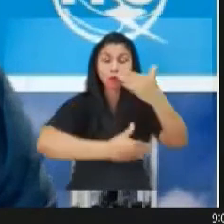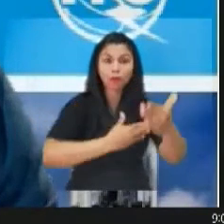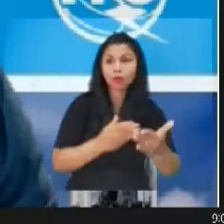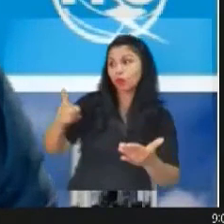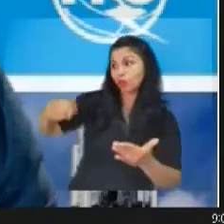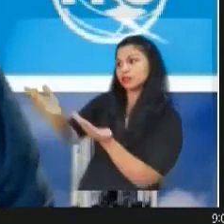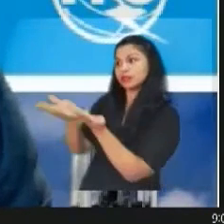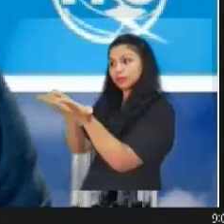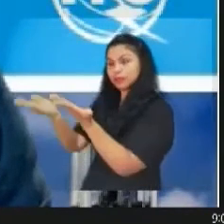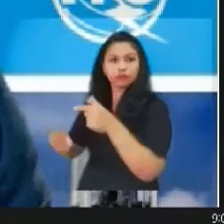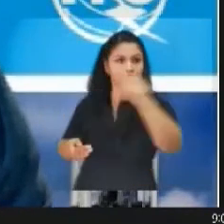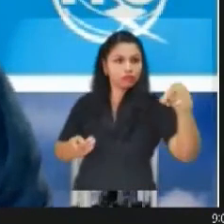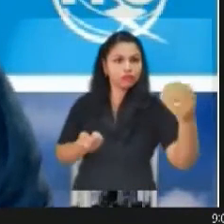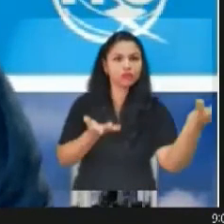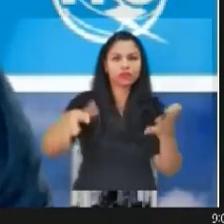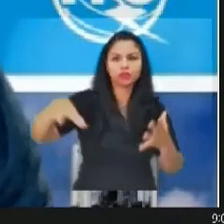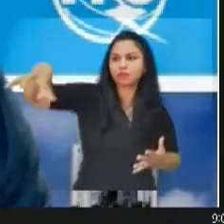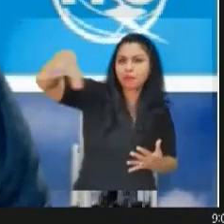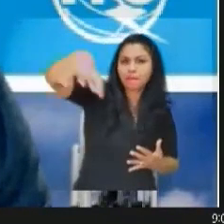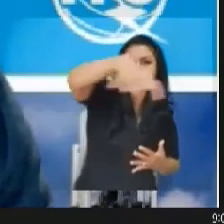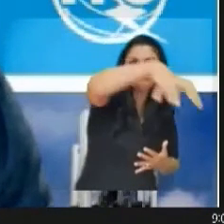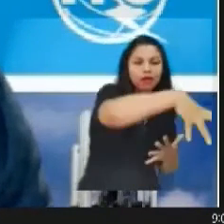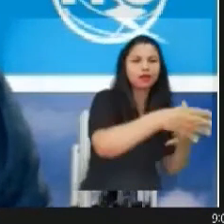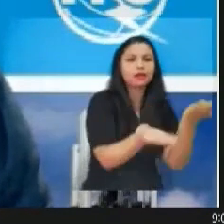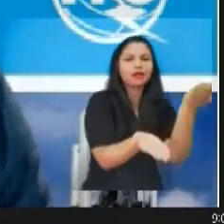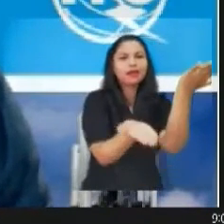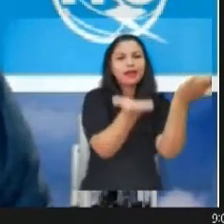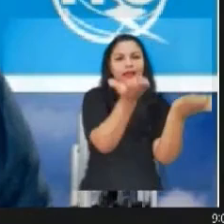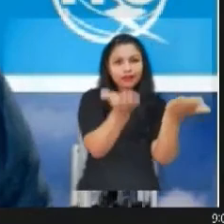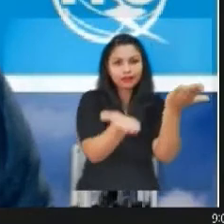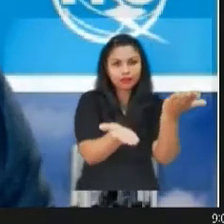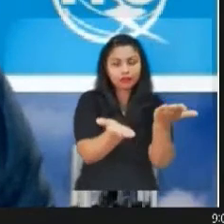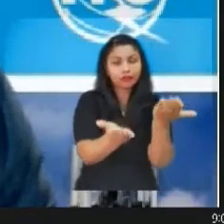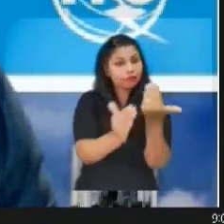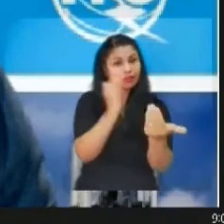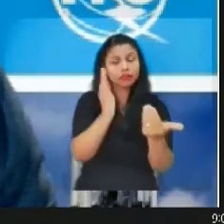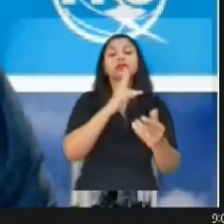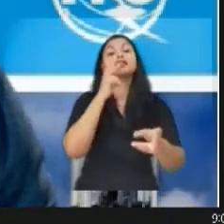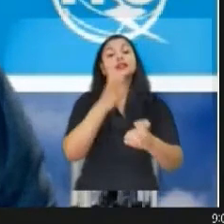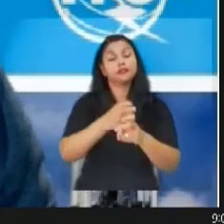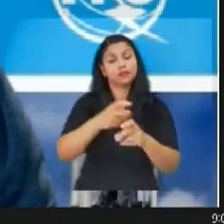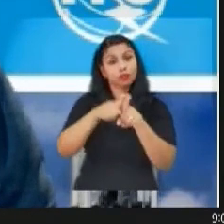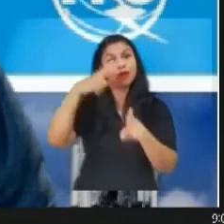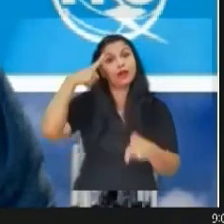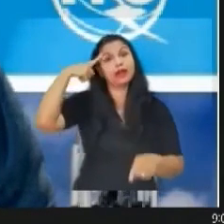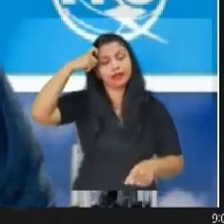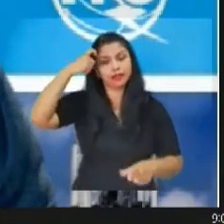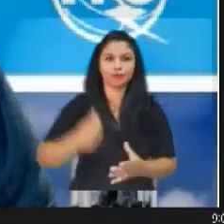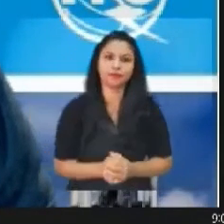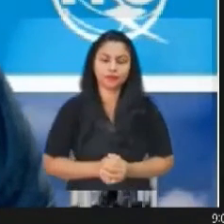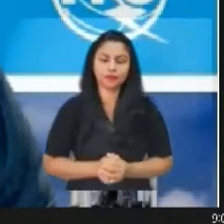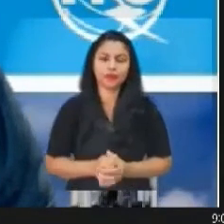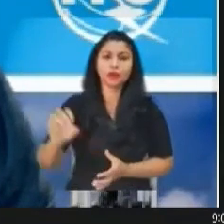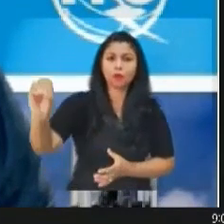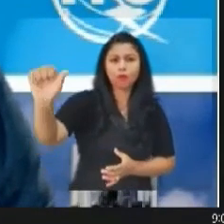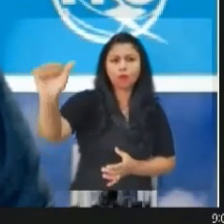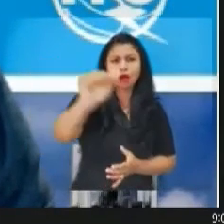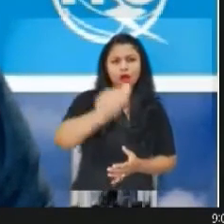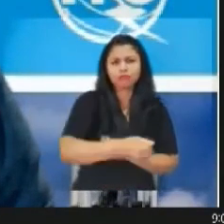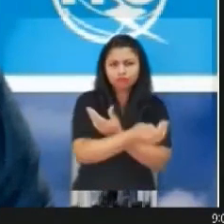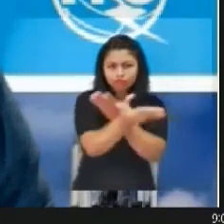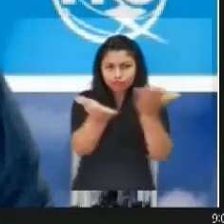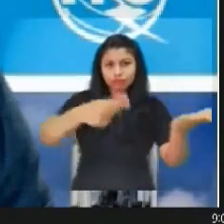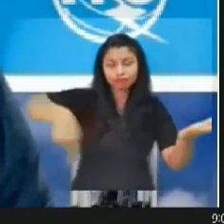encontrar este delicado equilibrio es un verdadero desafío. Señoras y señores, veo que tienen una interesante